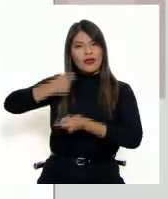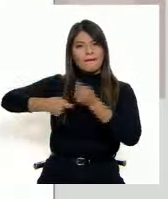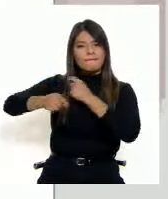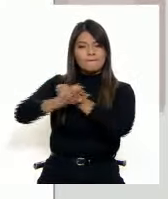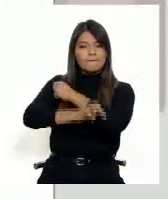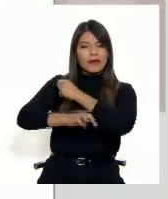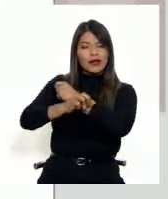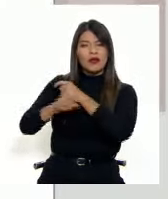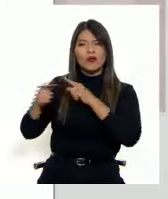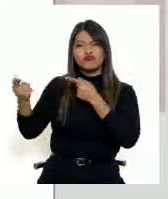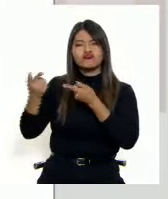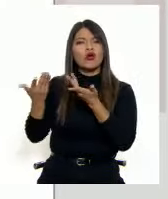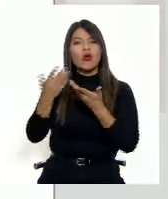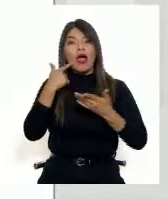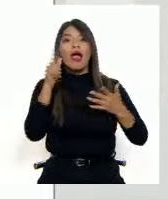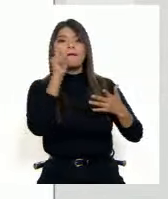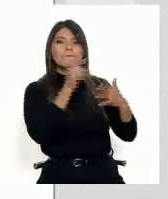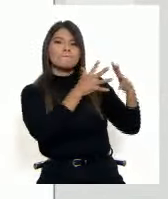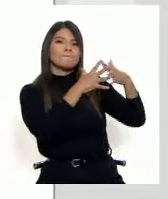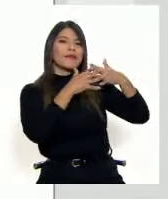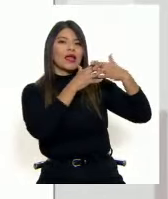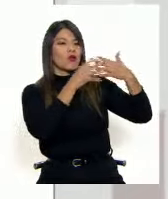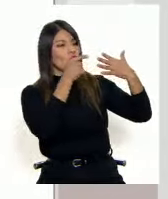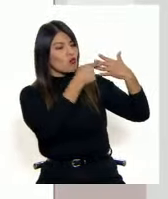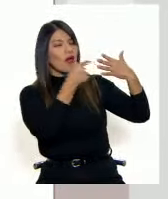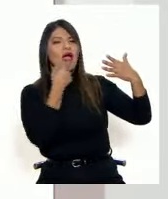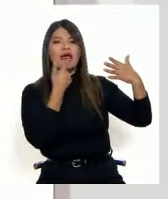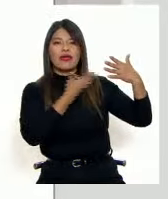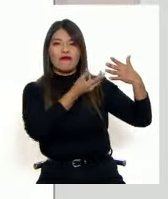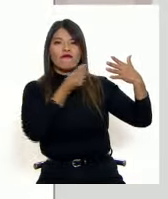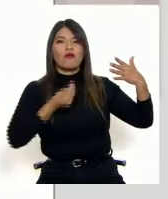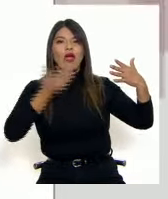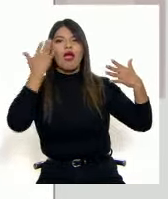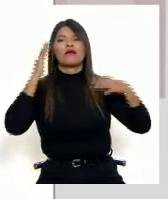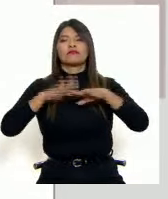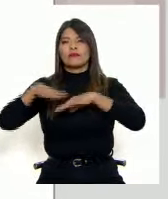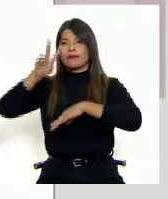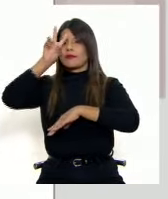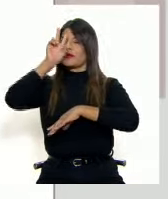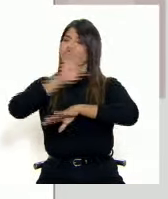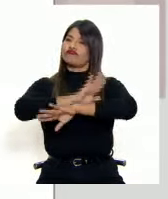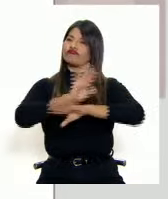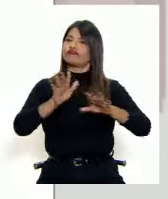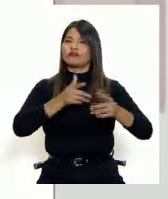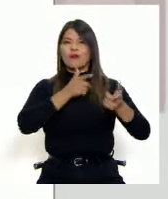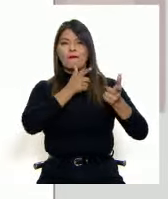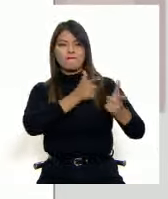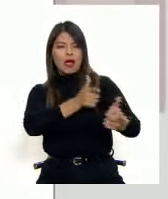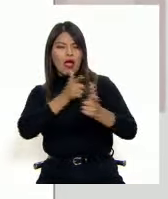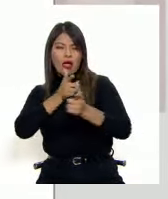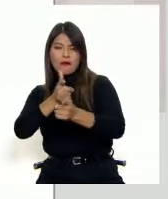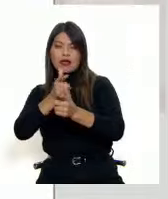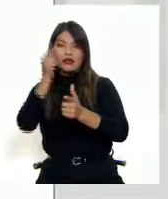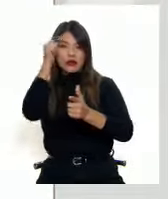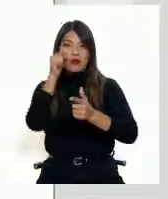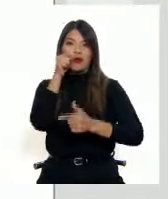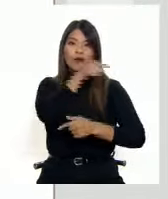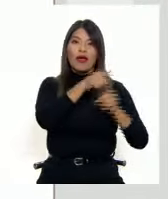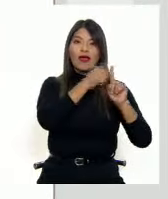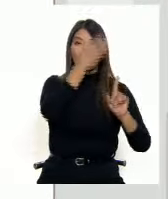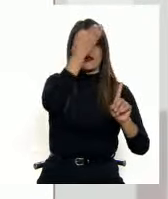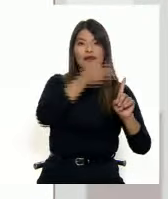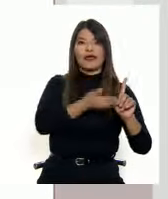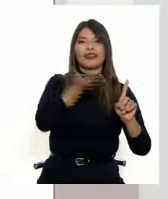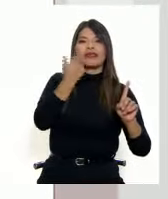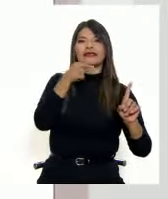Estados Unidos, que dice lo siguiente, el gobierno peruano condena enérgicamente los hechos de violencia perpetrados contra el